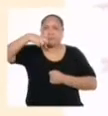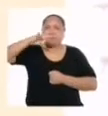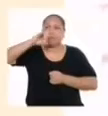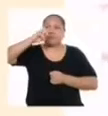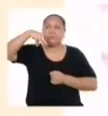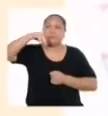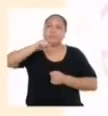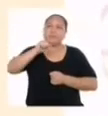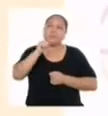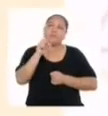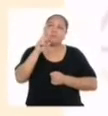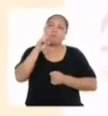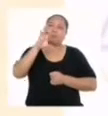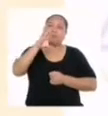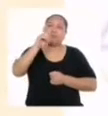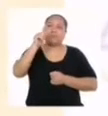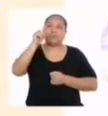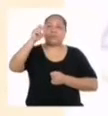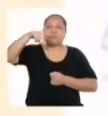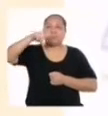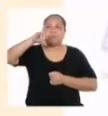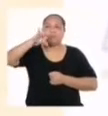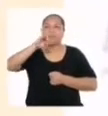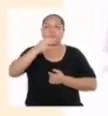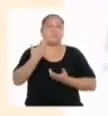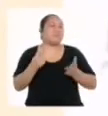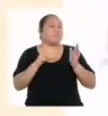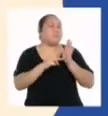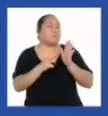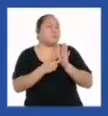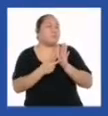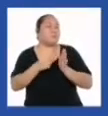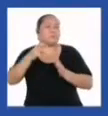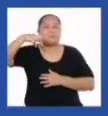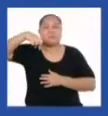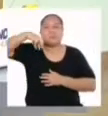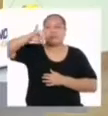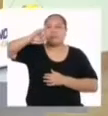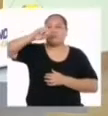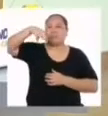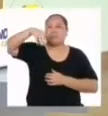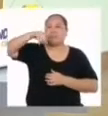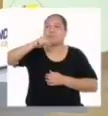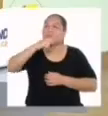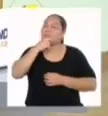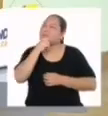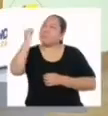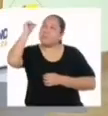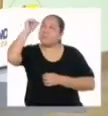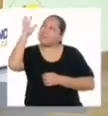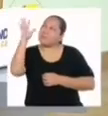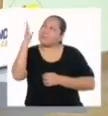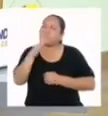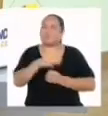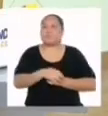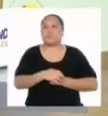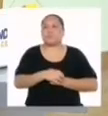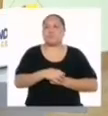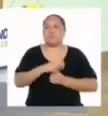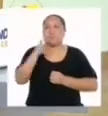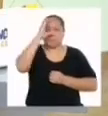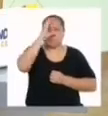prisma rectangular. Así es. ¿Y qué es un prisma? Me acuerdo más o menos, profesor.